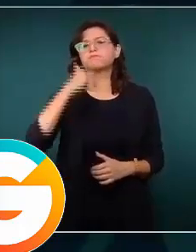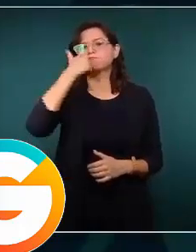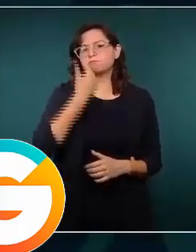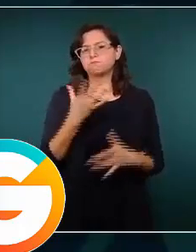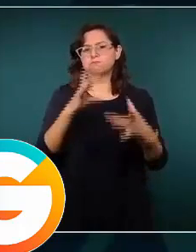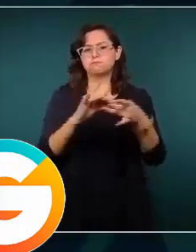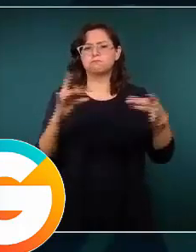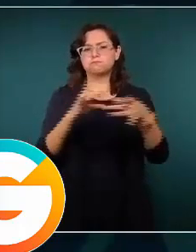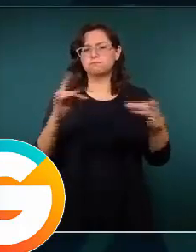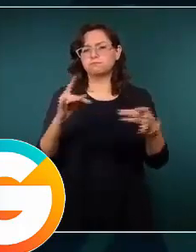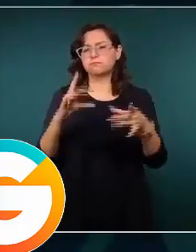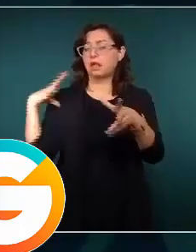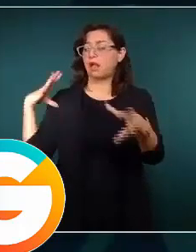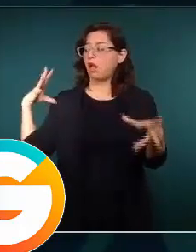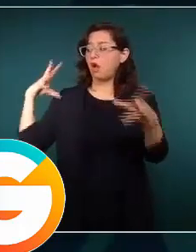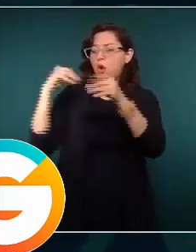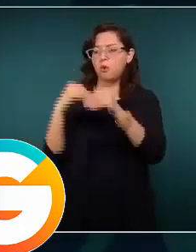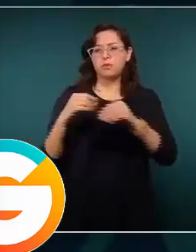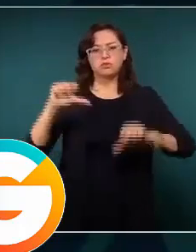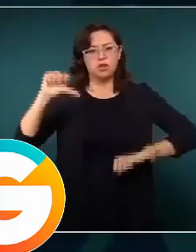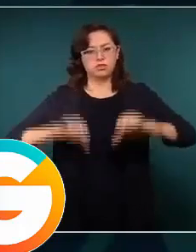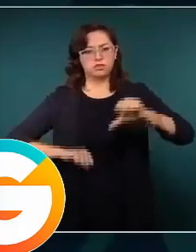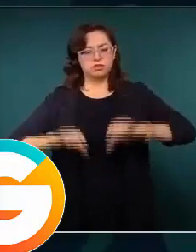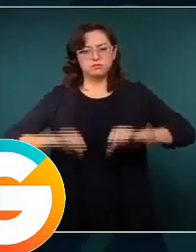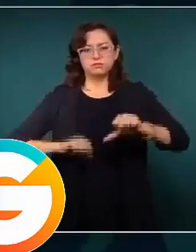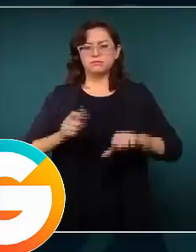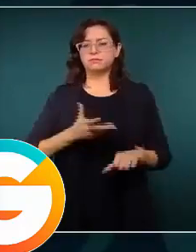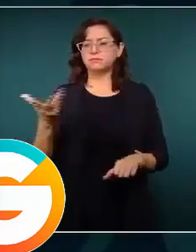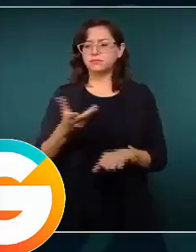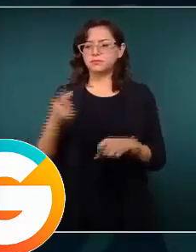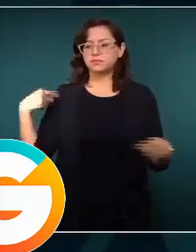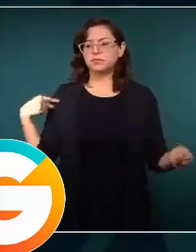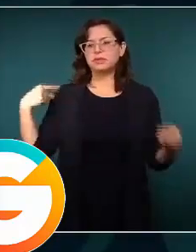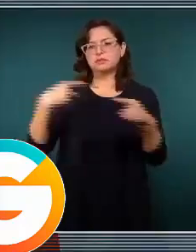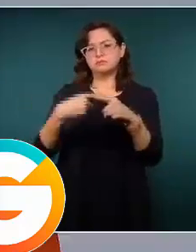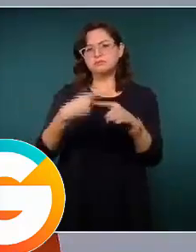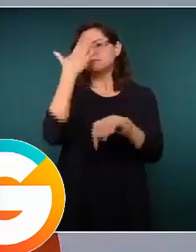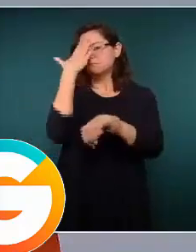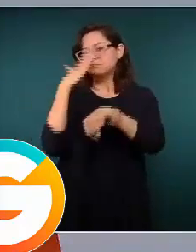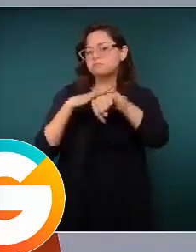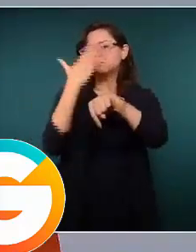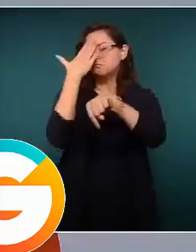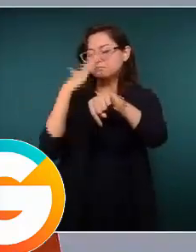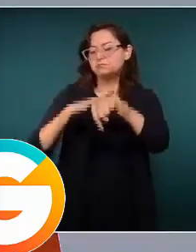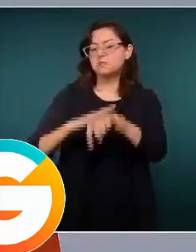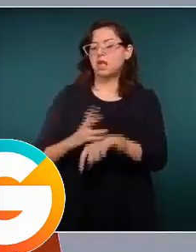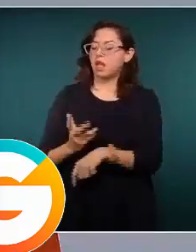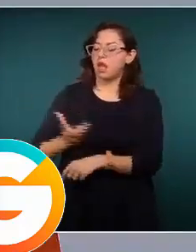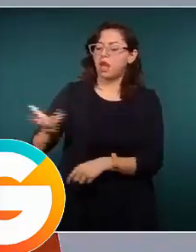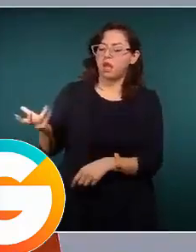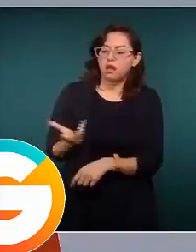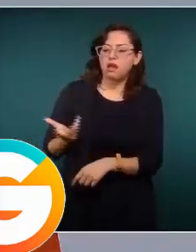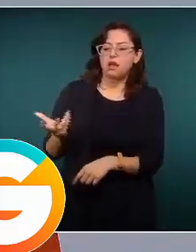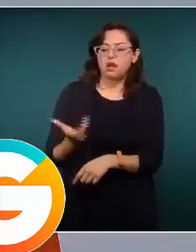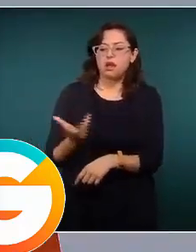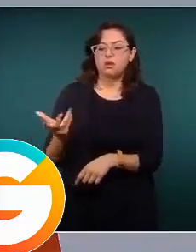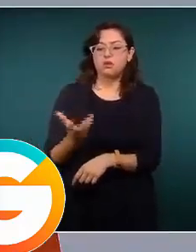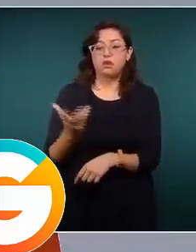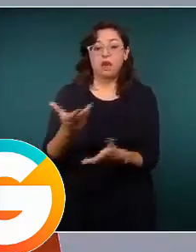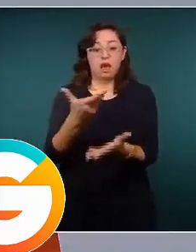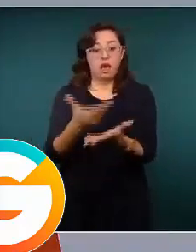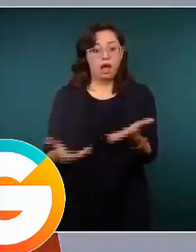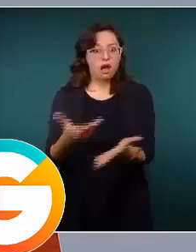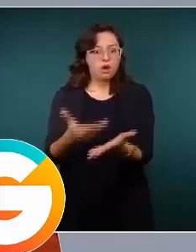de las acciones que se han venido haciendo, porque es importante que tengamos conciencia de que esas acciones que se han venido haciendo nos han ayudado a